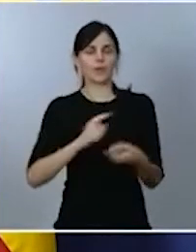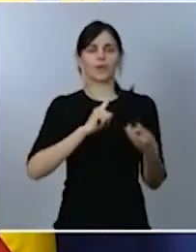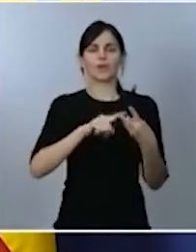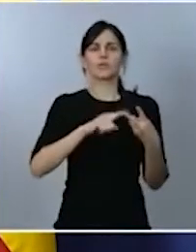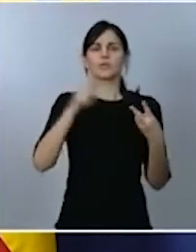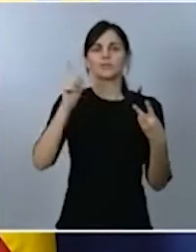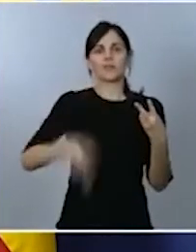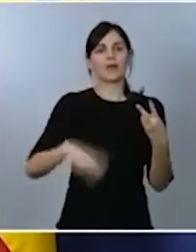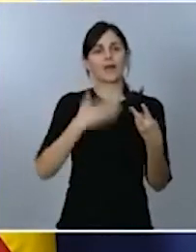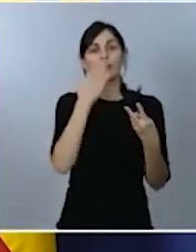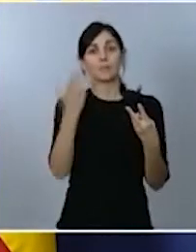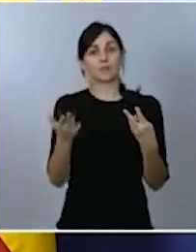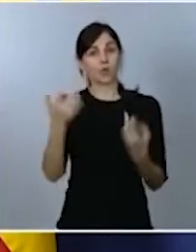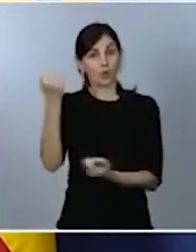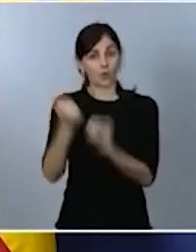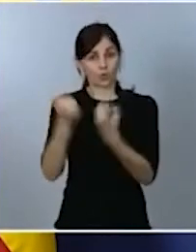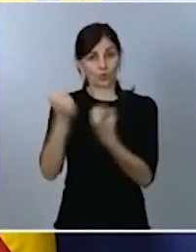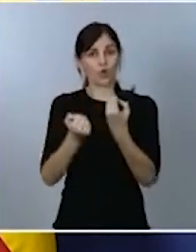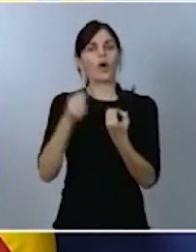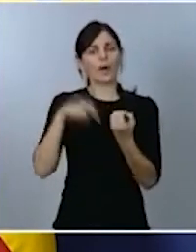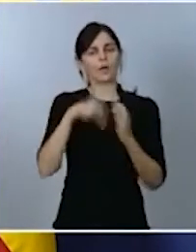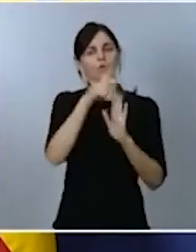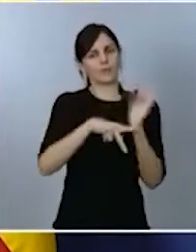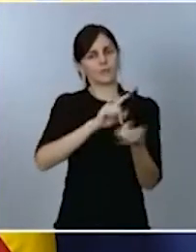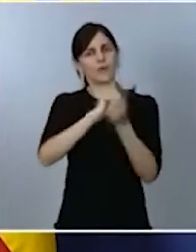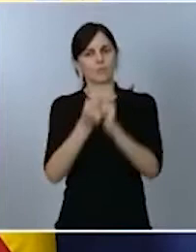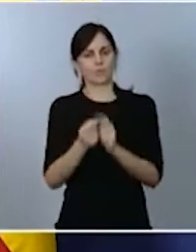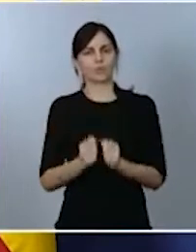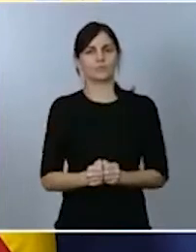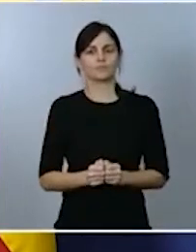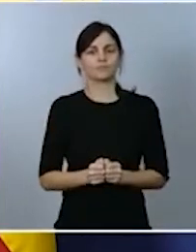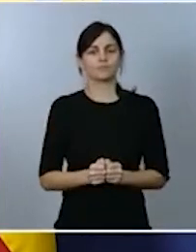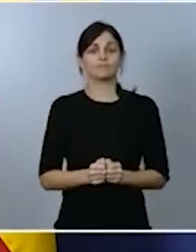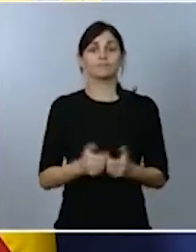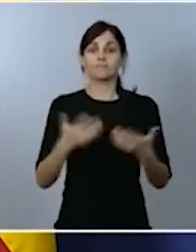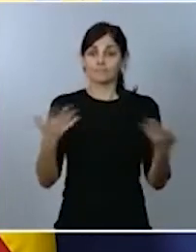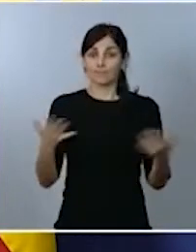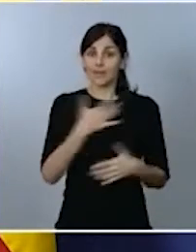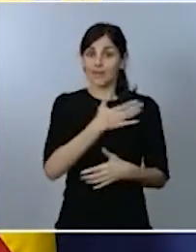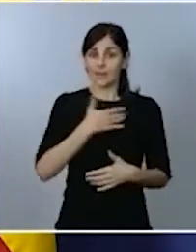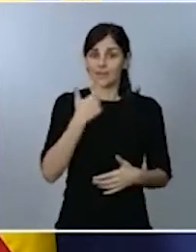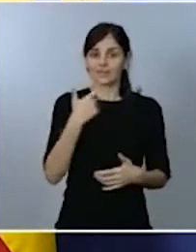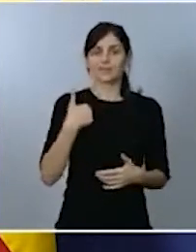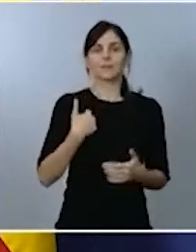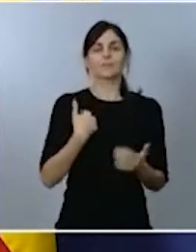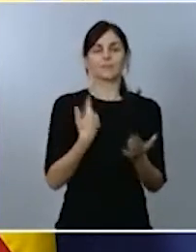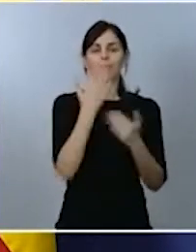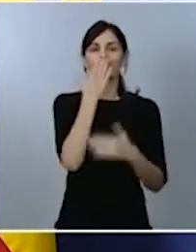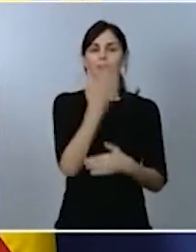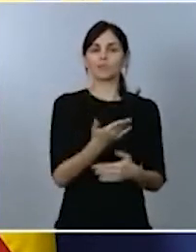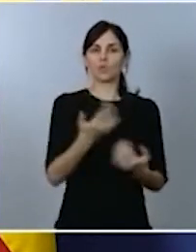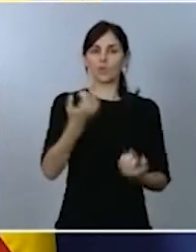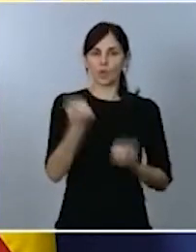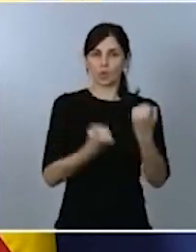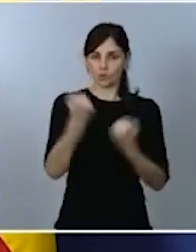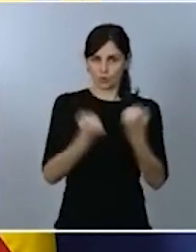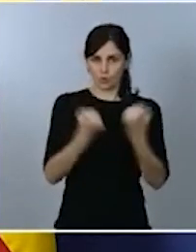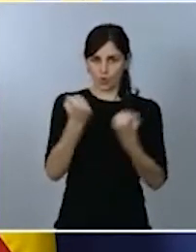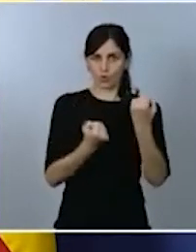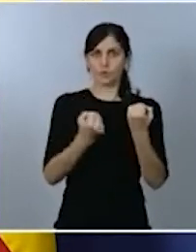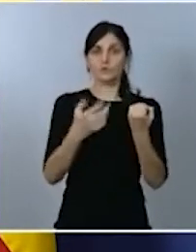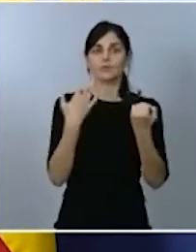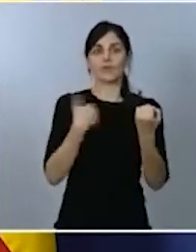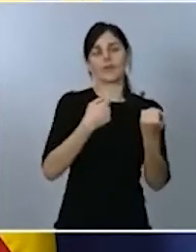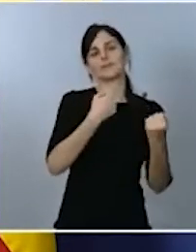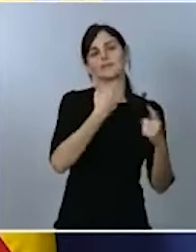Decreto reduce la edad a la que es posible obtener los permisos de conducción de vehículos de transporte de personas